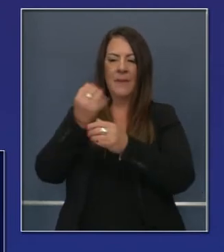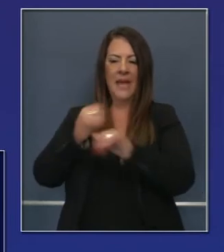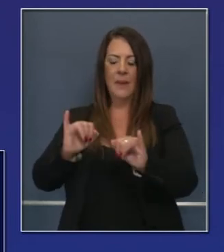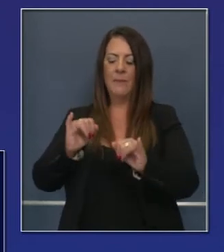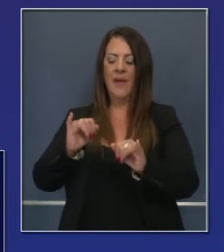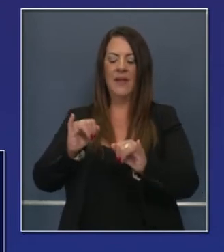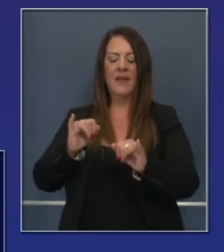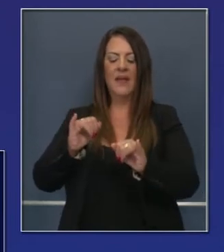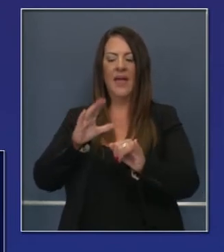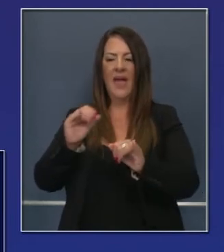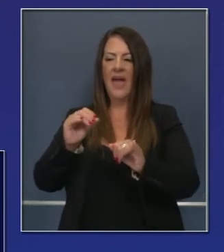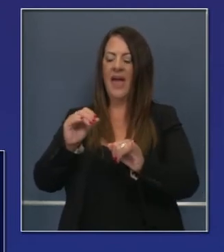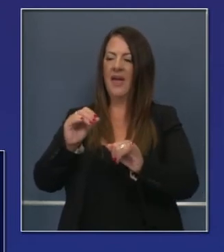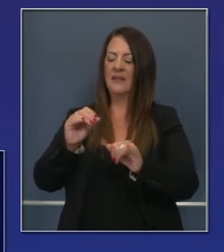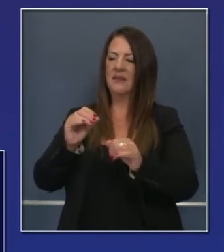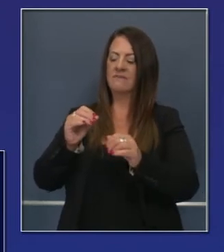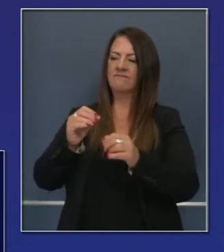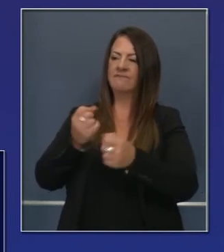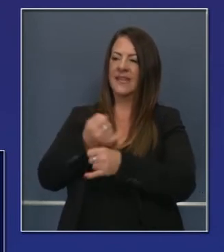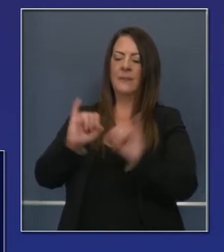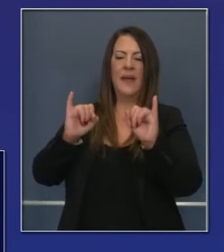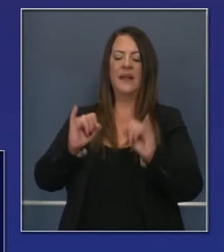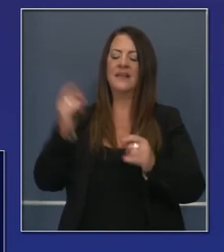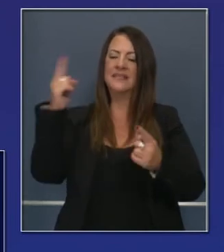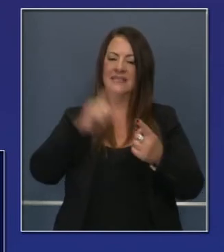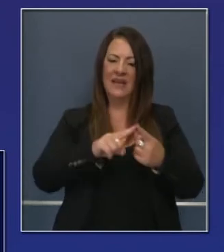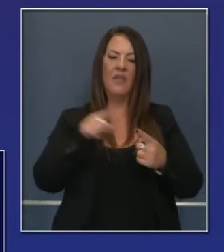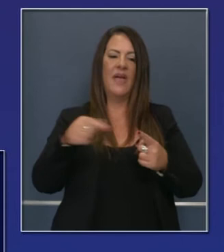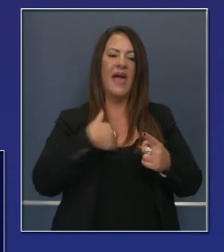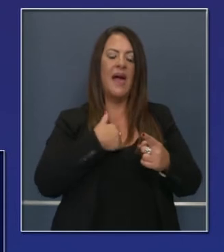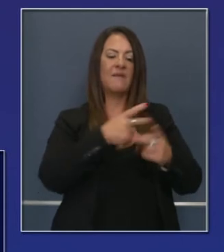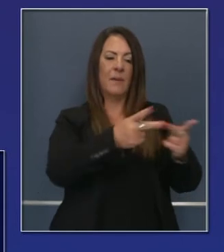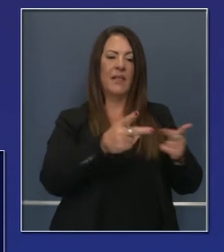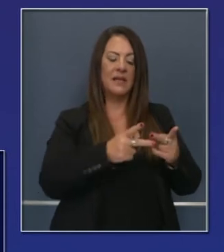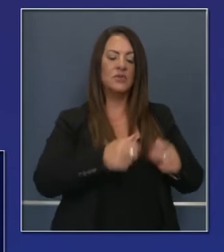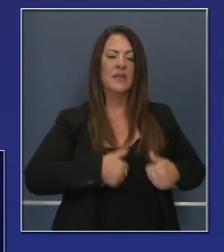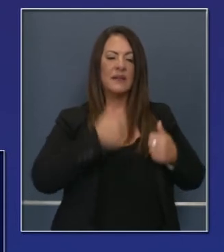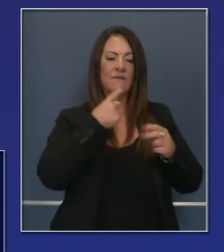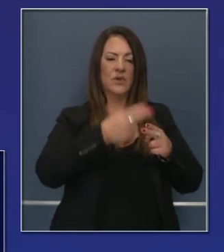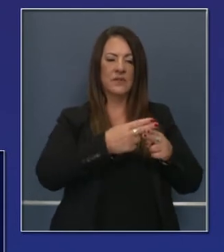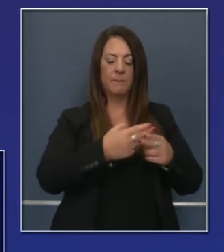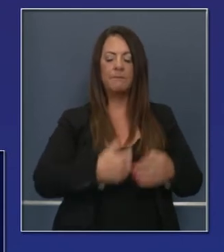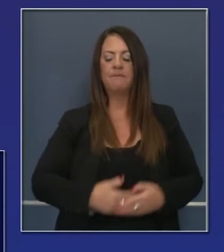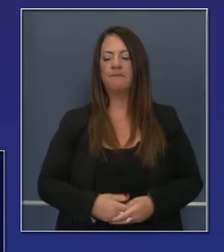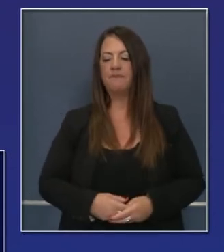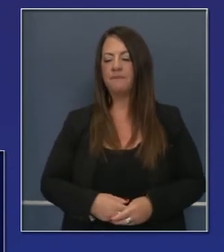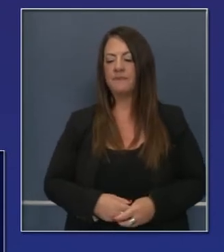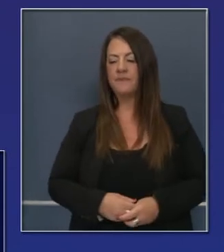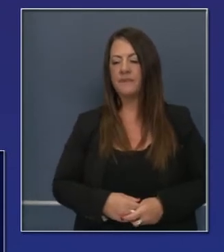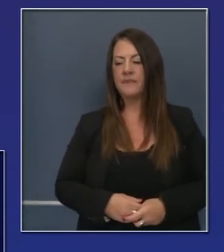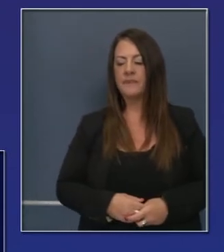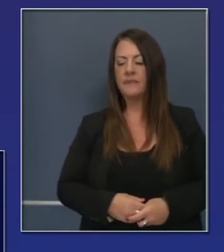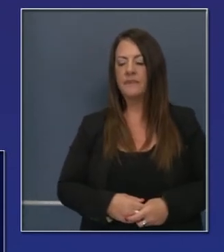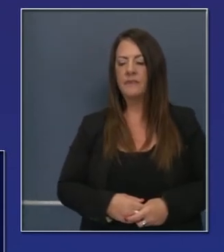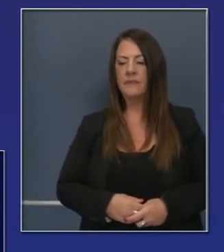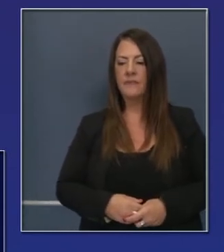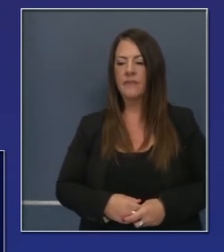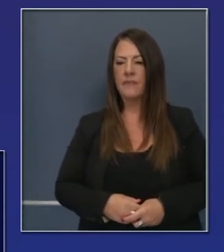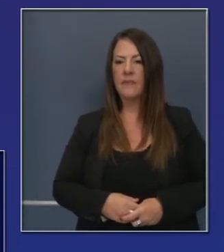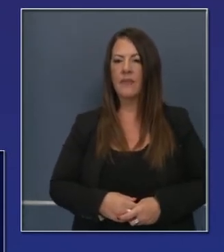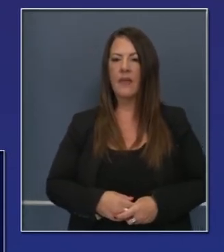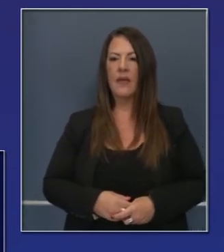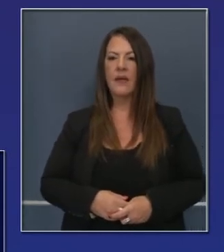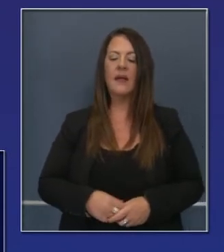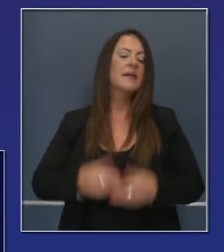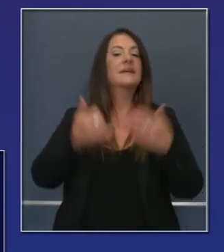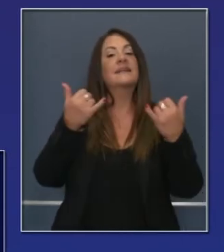permanencia, esta estabilidad con Home Key. Y hay muchos programas relacionados con todo esto. Ahora bien, en cuanto